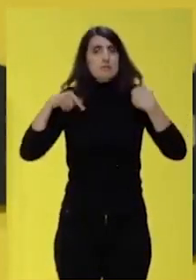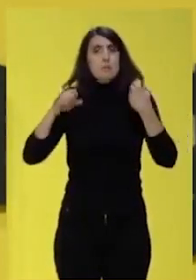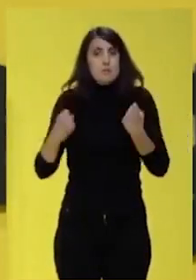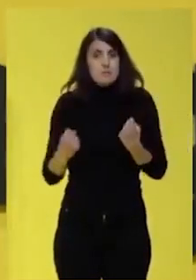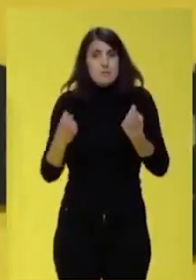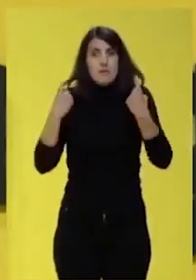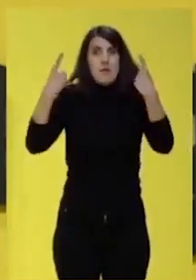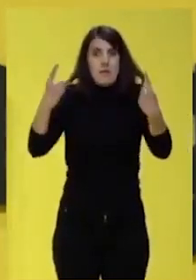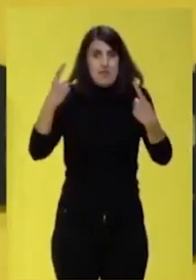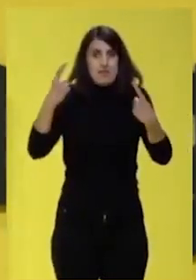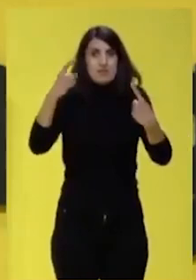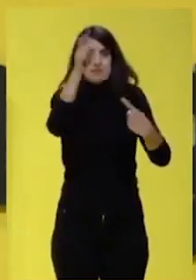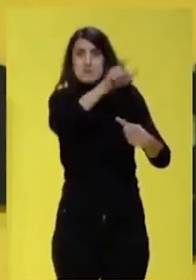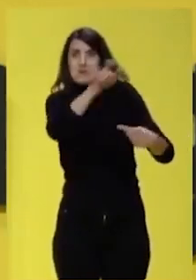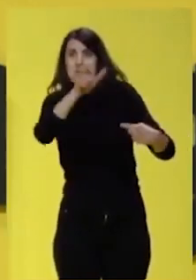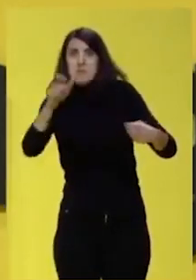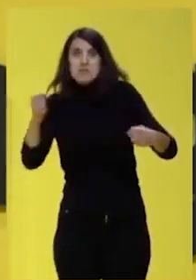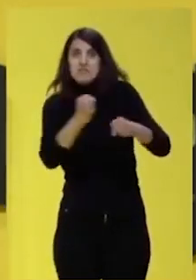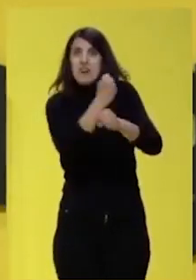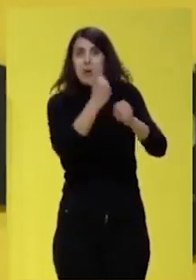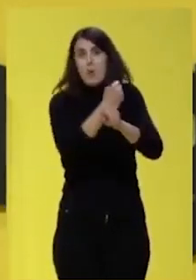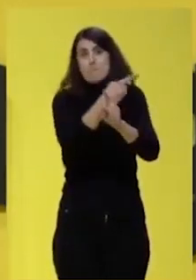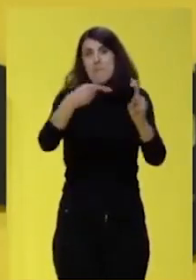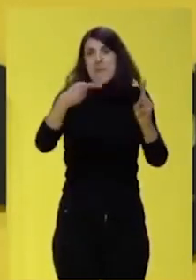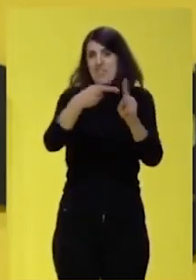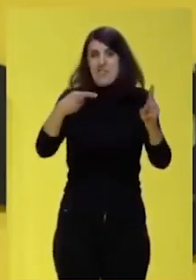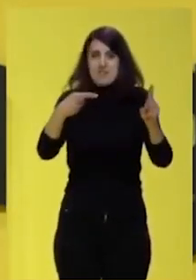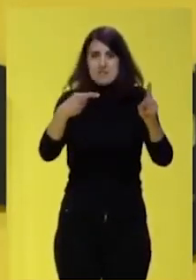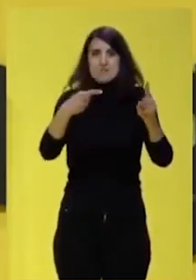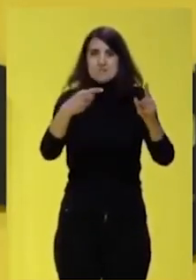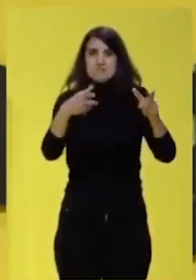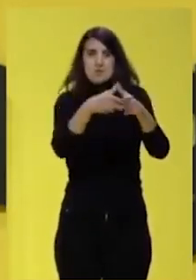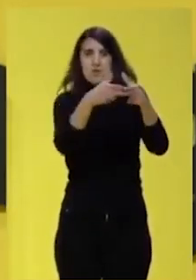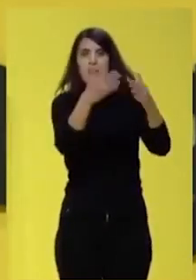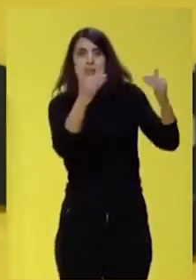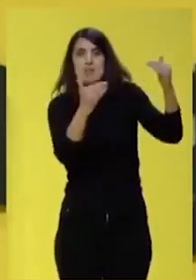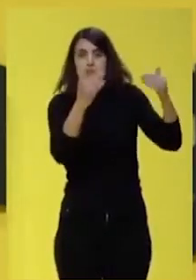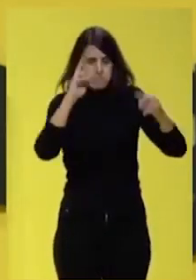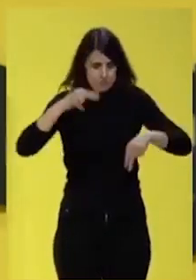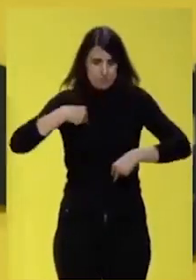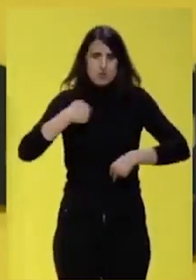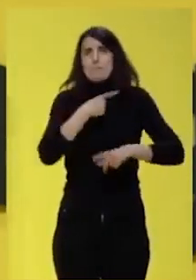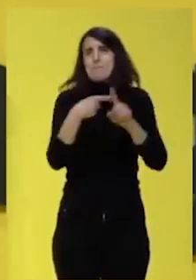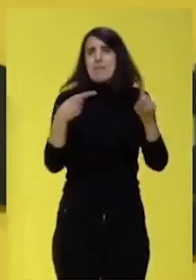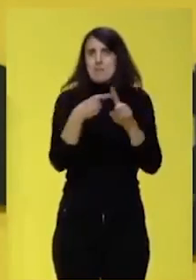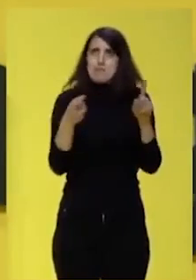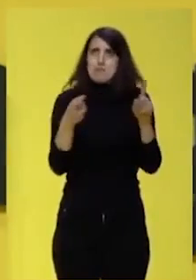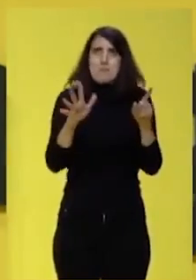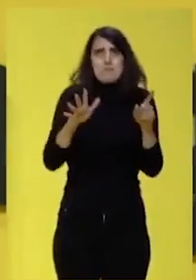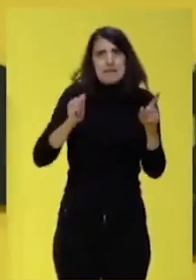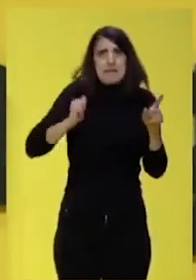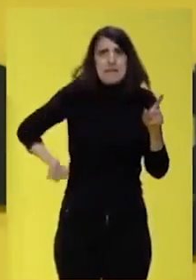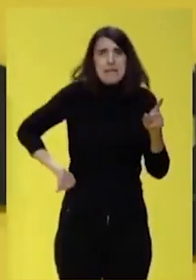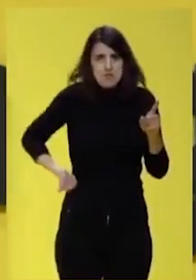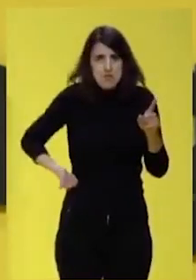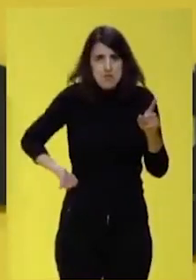clases medias, esas que son clases normalmente autopercibidas, que siempre han considerado que las